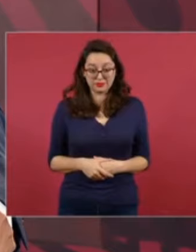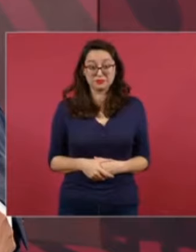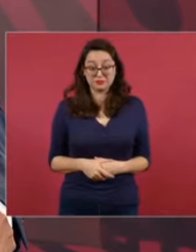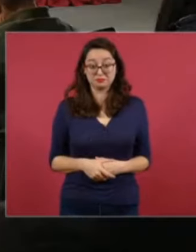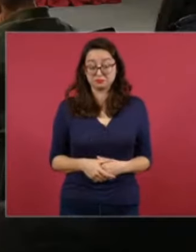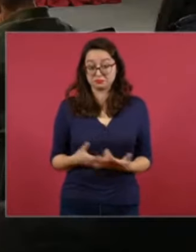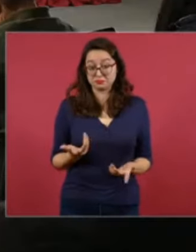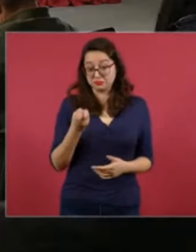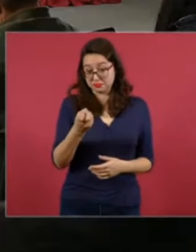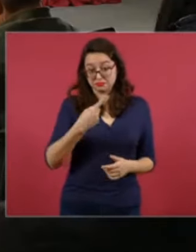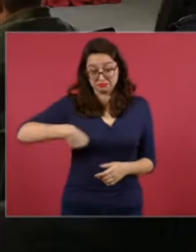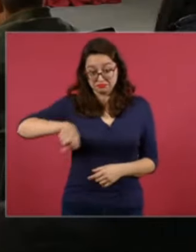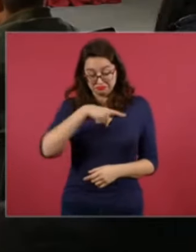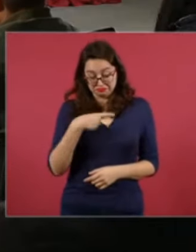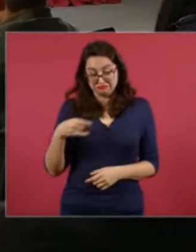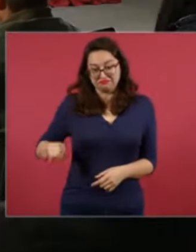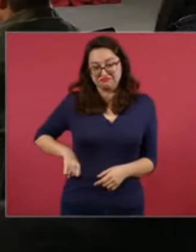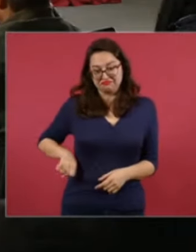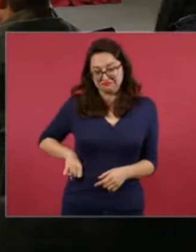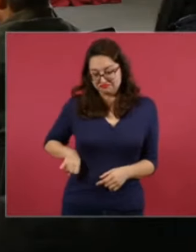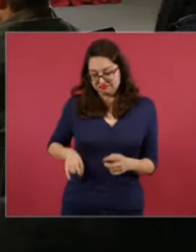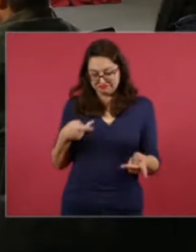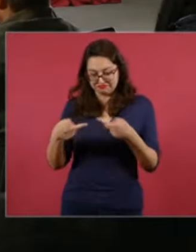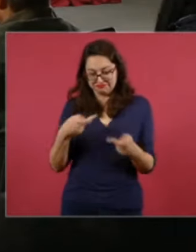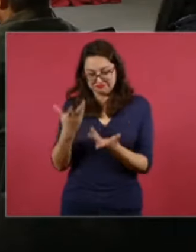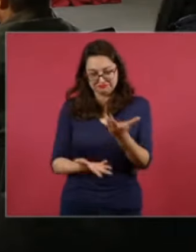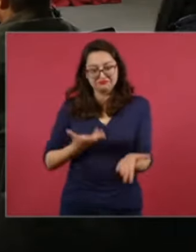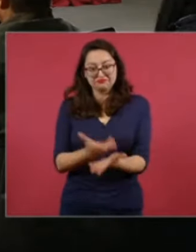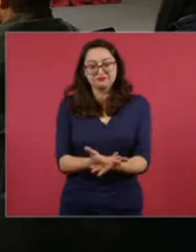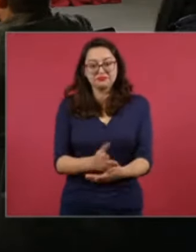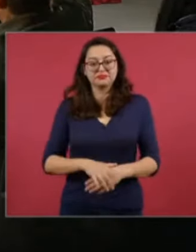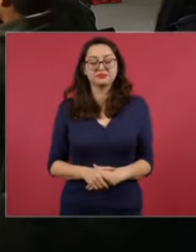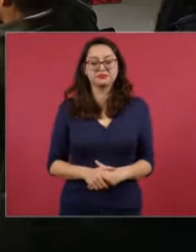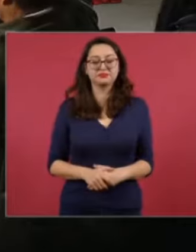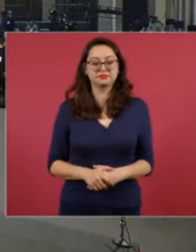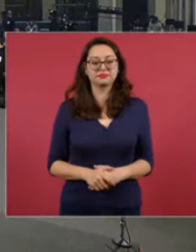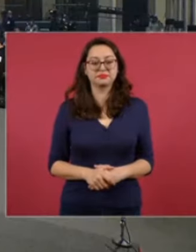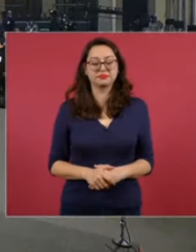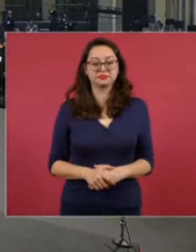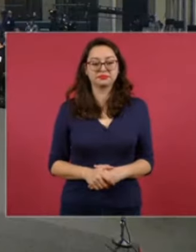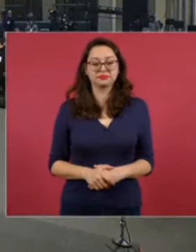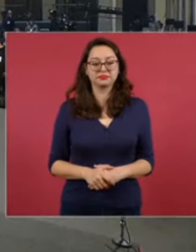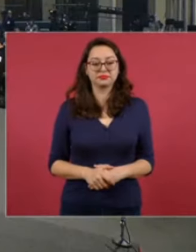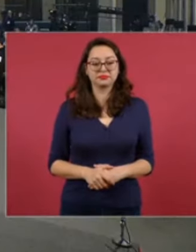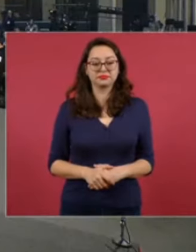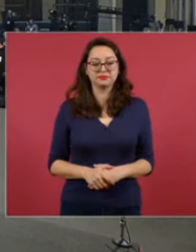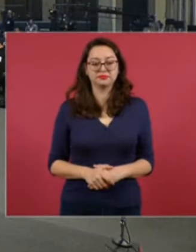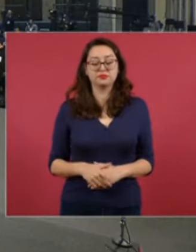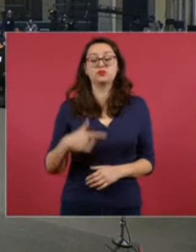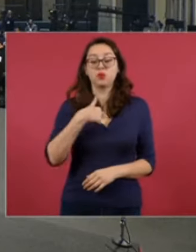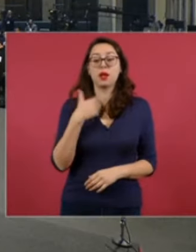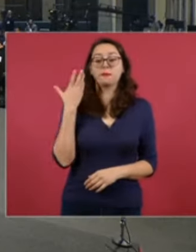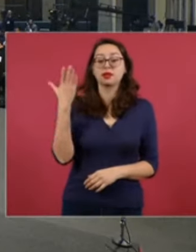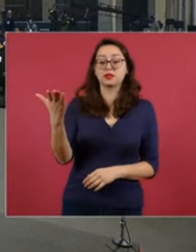un plan muy interesante que va a ayudar bastante. Vamos a pedirle